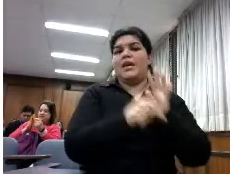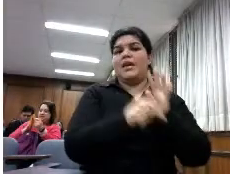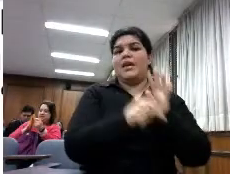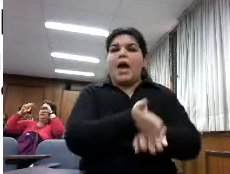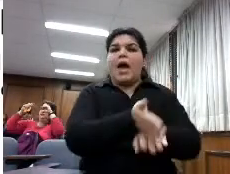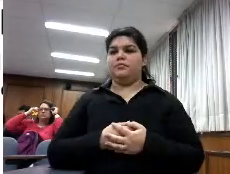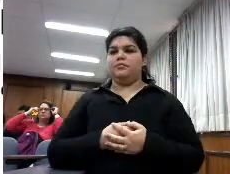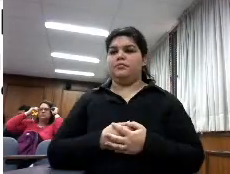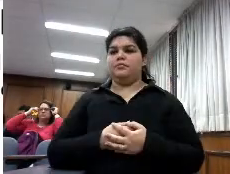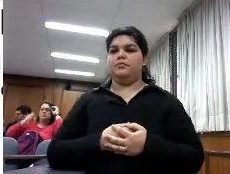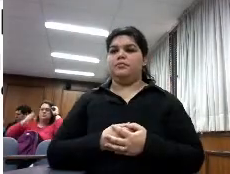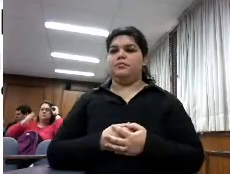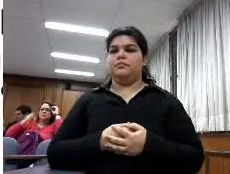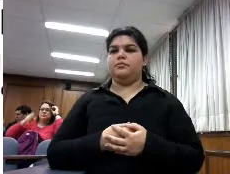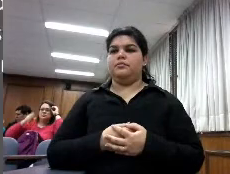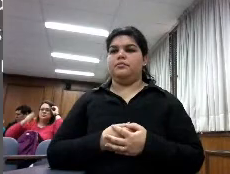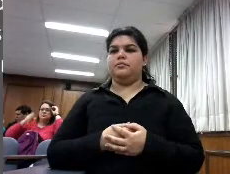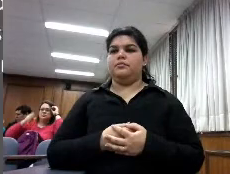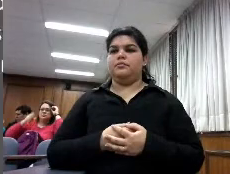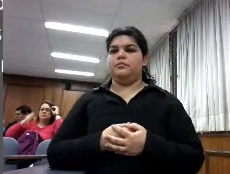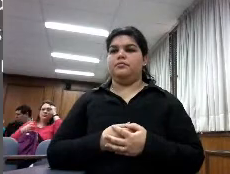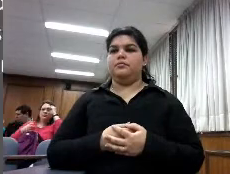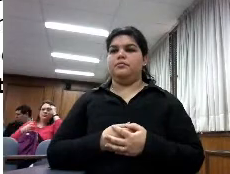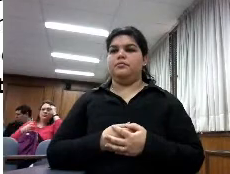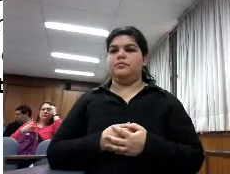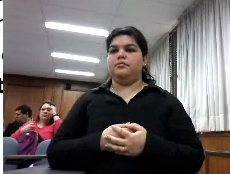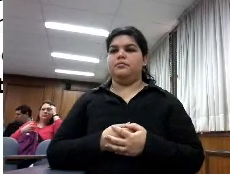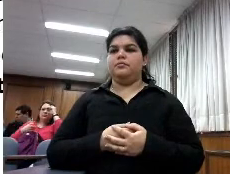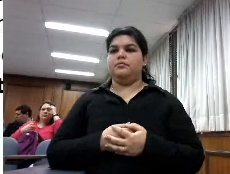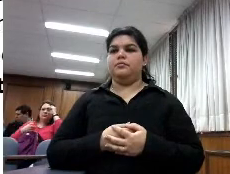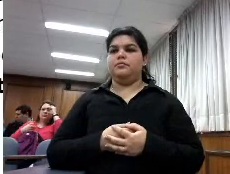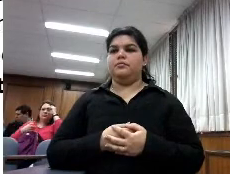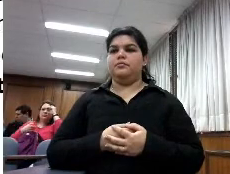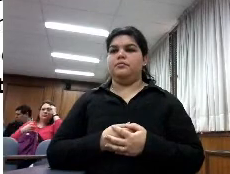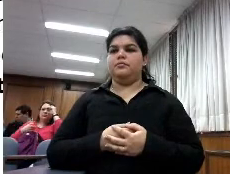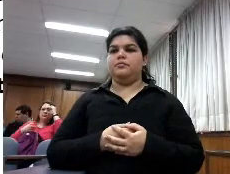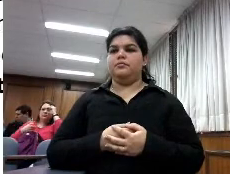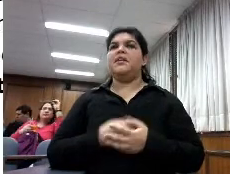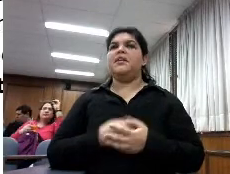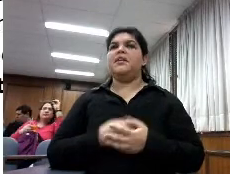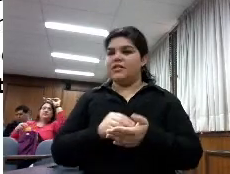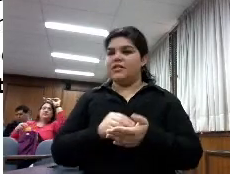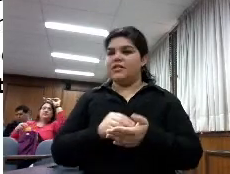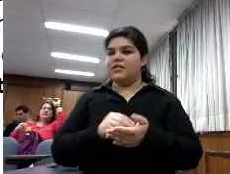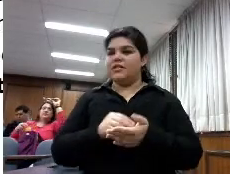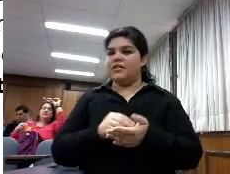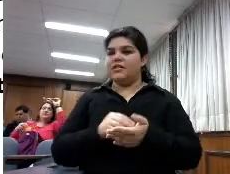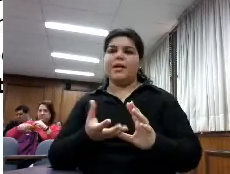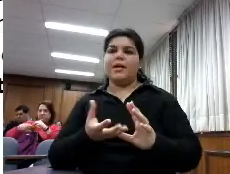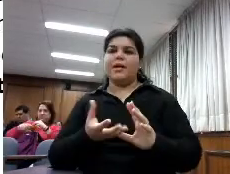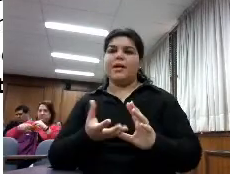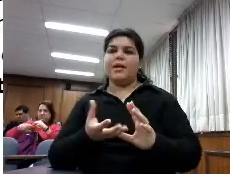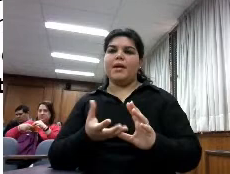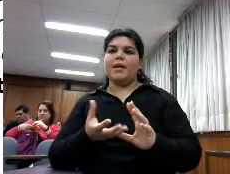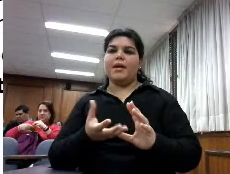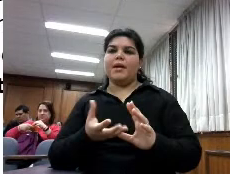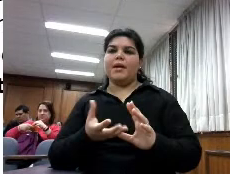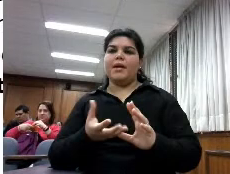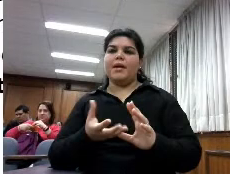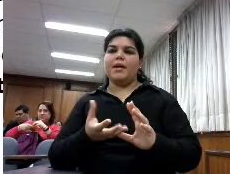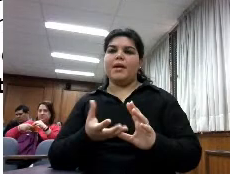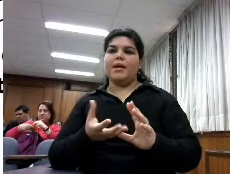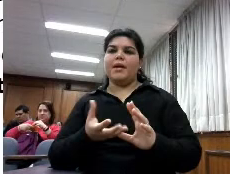más cosas ¿cómo determinaban que una fuente fuera fiable? es muy curioso esto